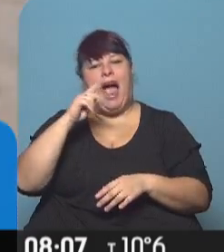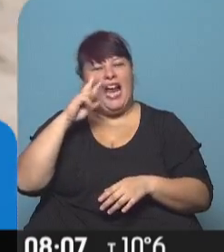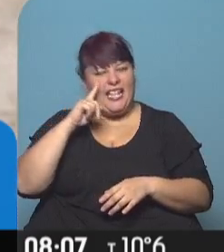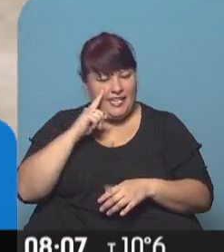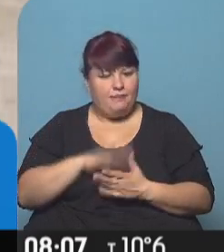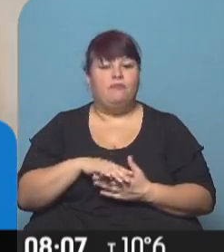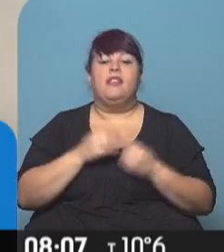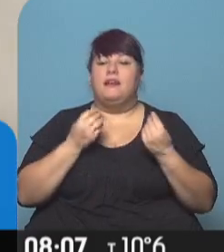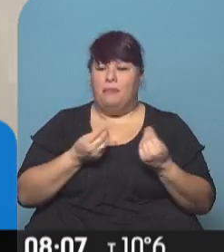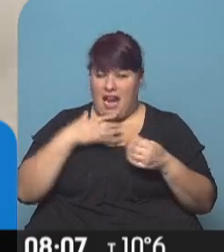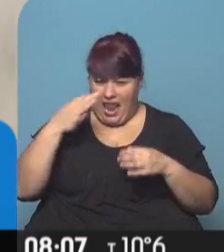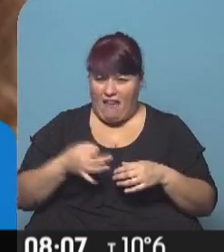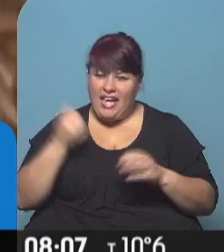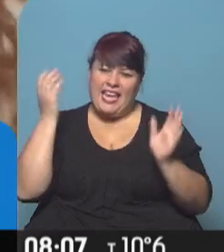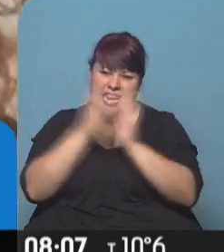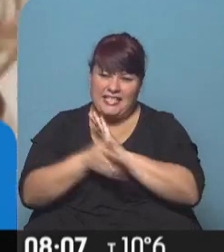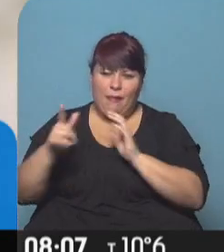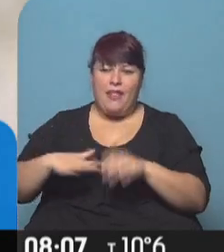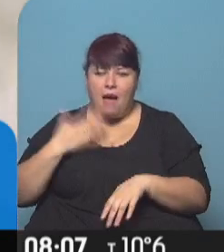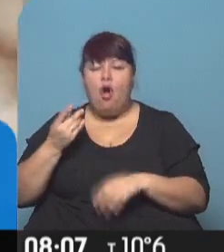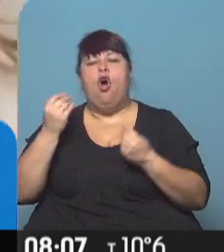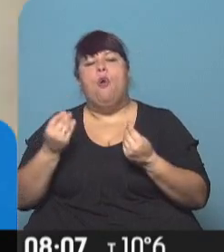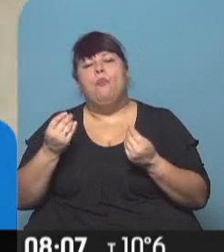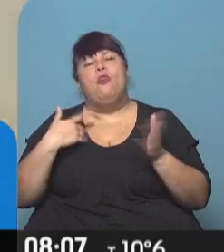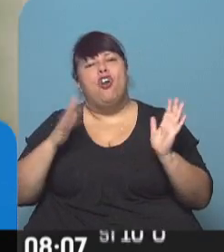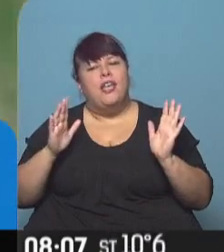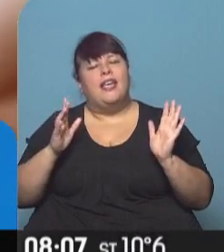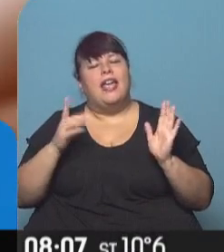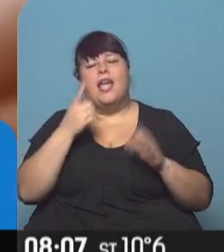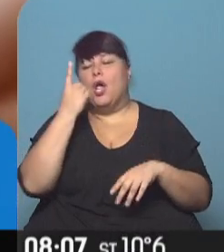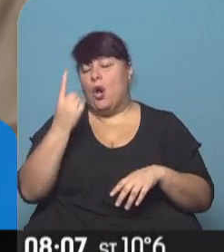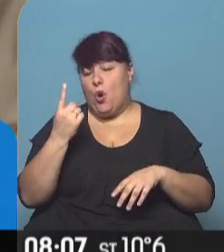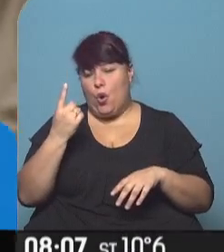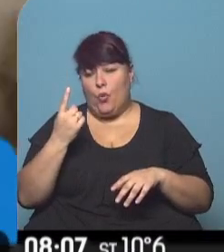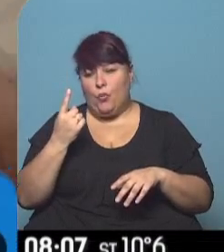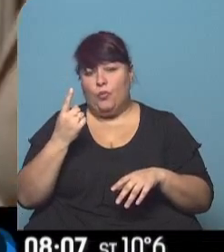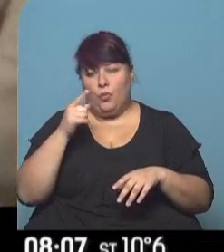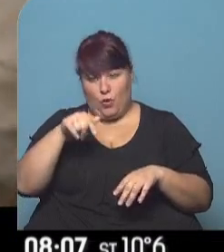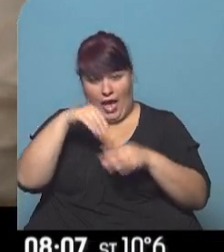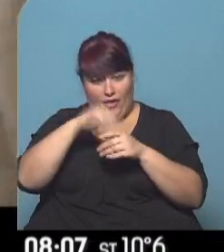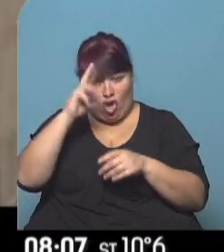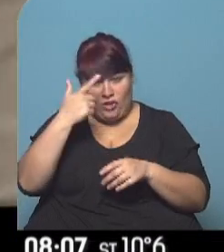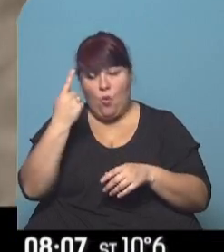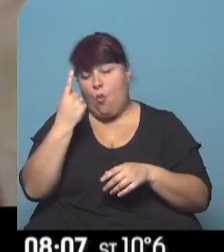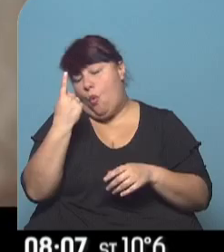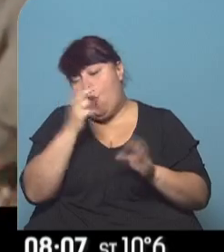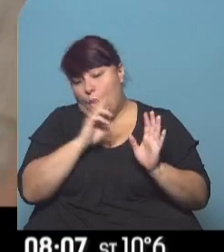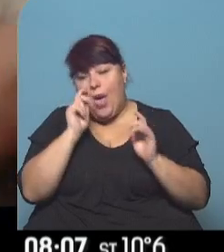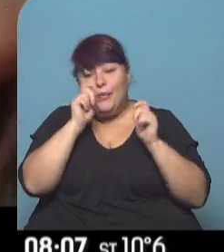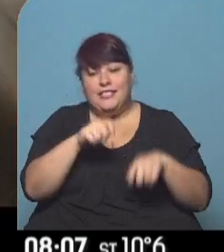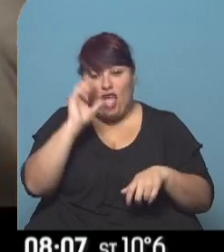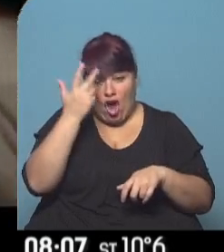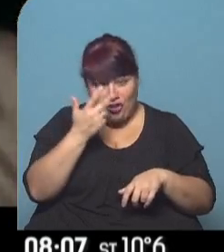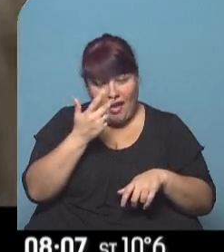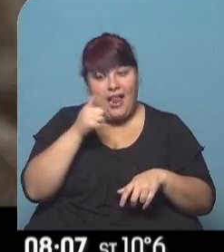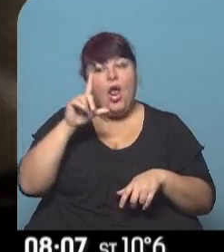El tema es, ¿realmente se quería escapar de ese amor? Porque uno de los que está en ese hotel o uno de los visitantes que está